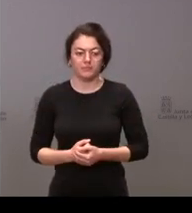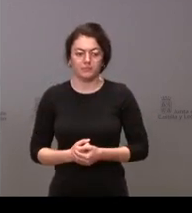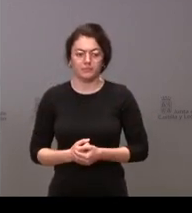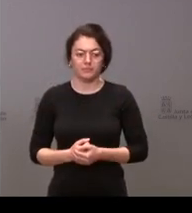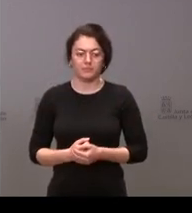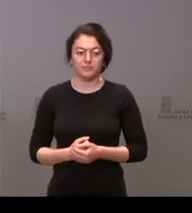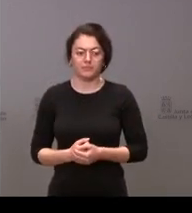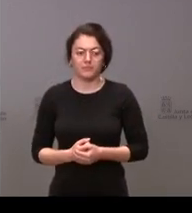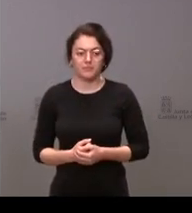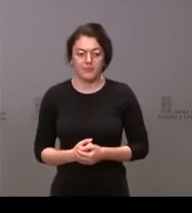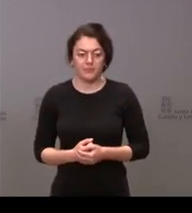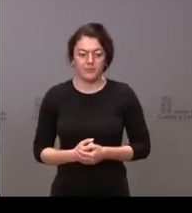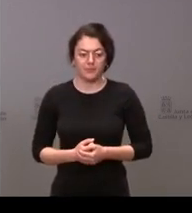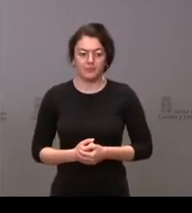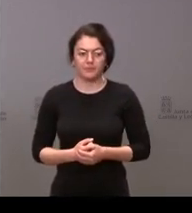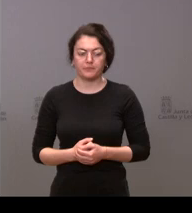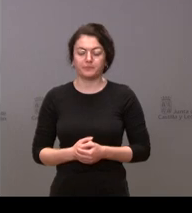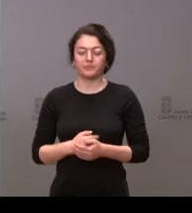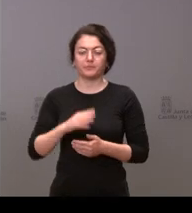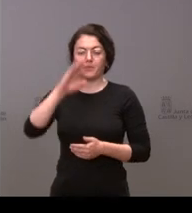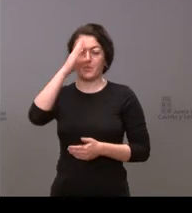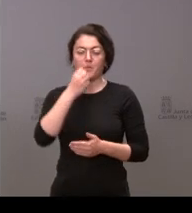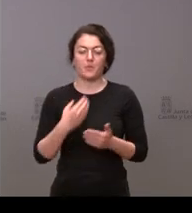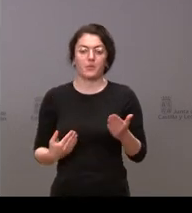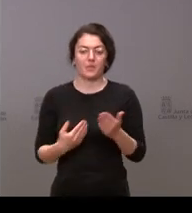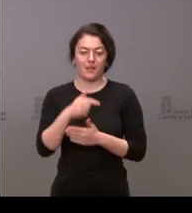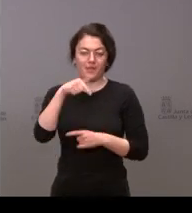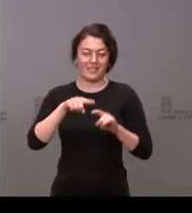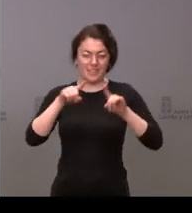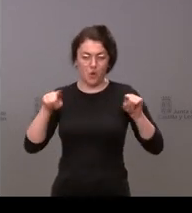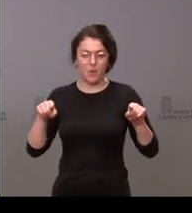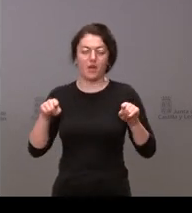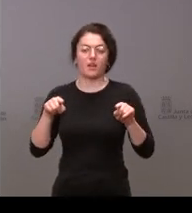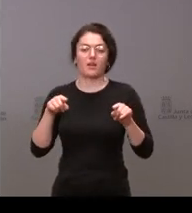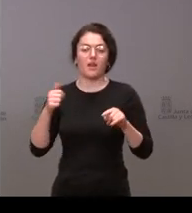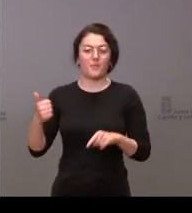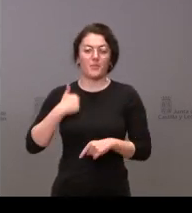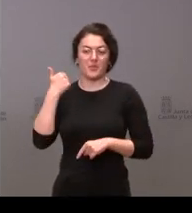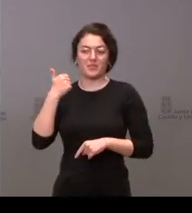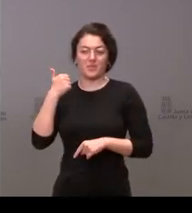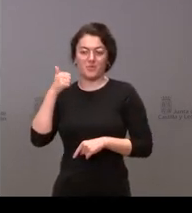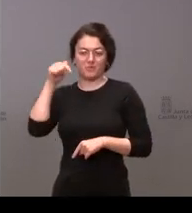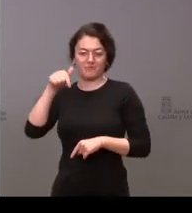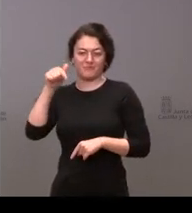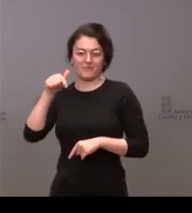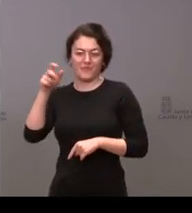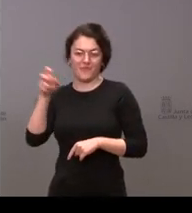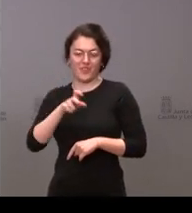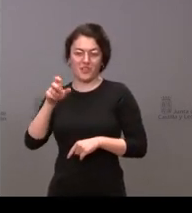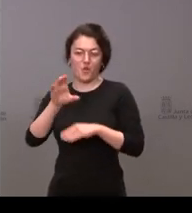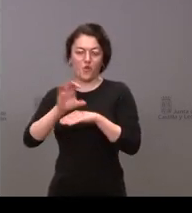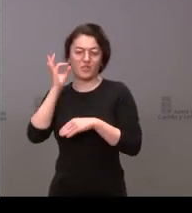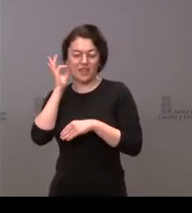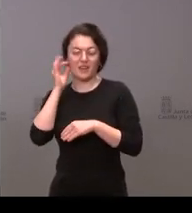No se puede. No se puede. Hola, muy buenos días desde Segovia. Aprovechando la presencia de la consejera, saber en qué punto se